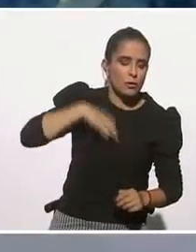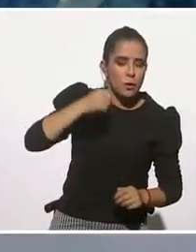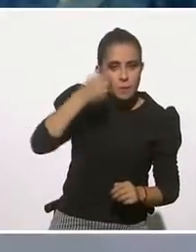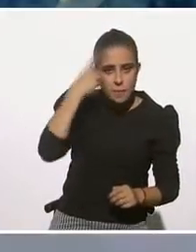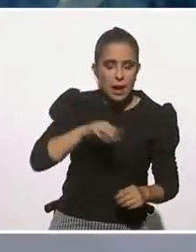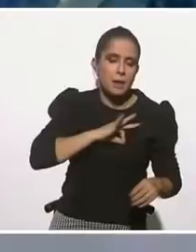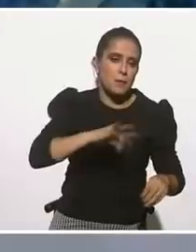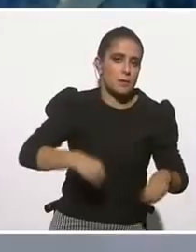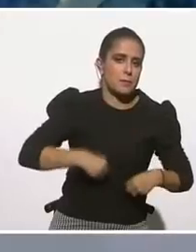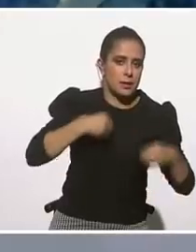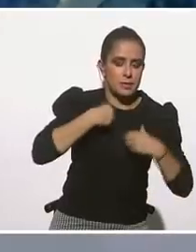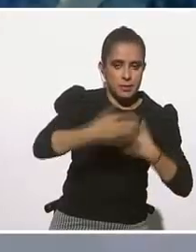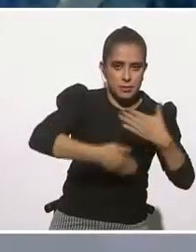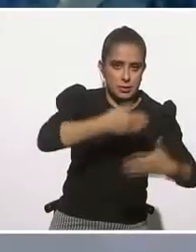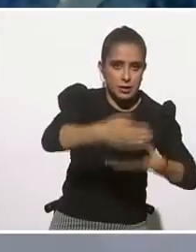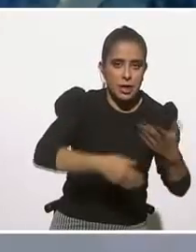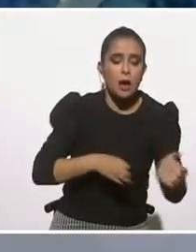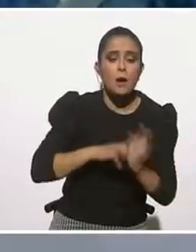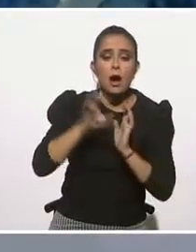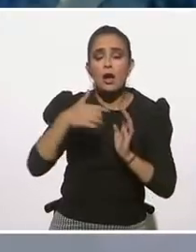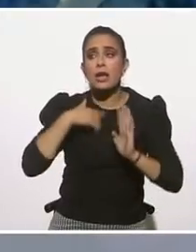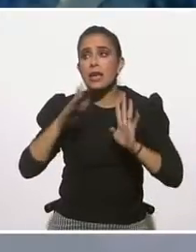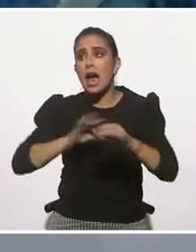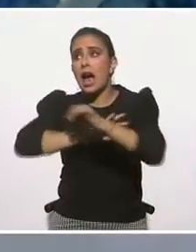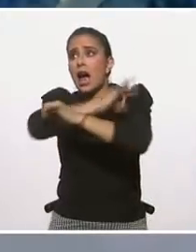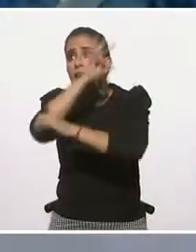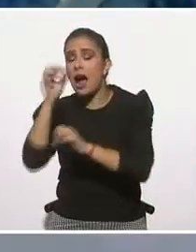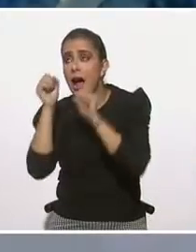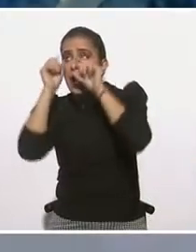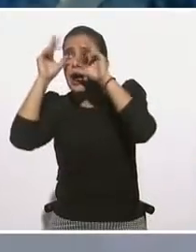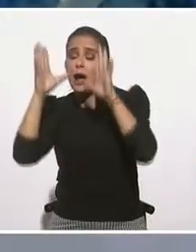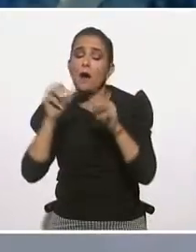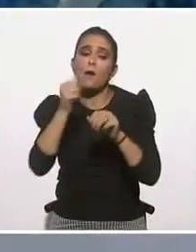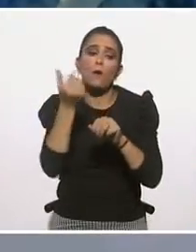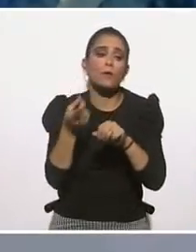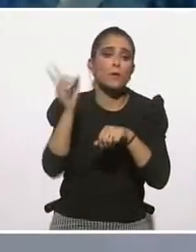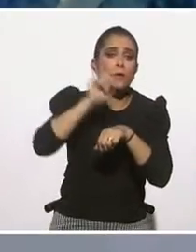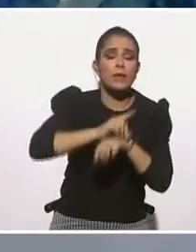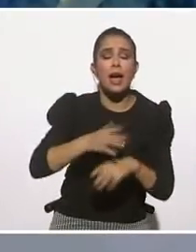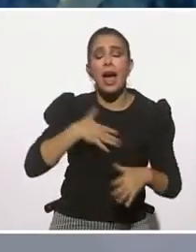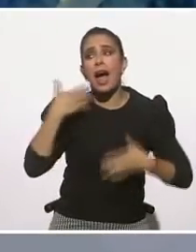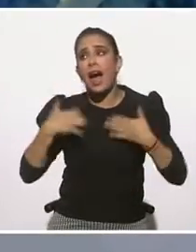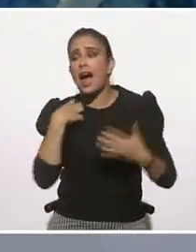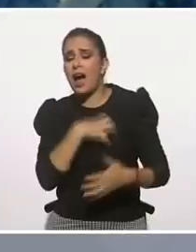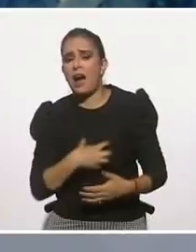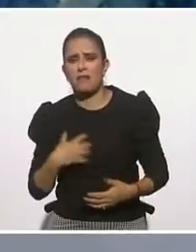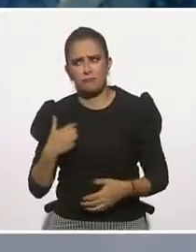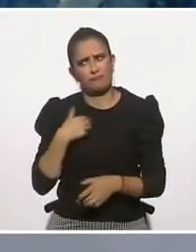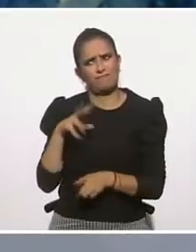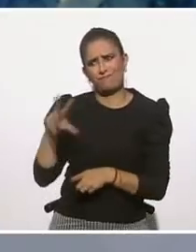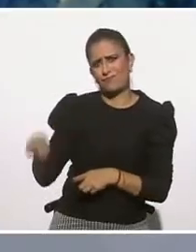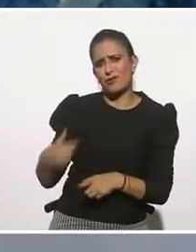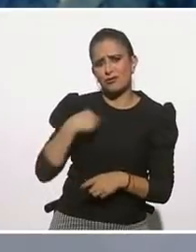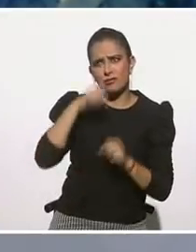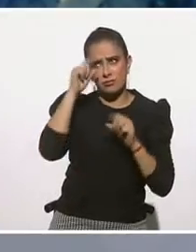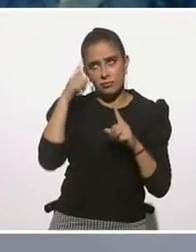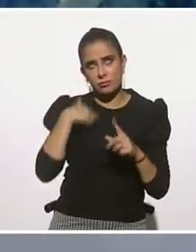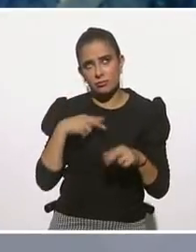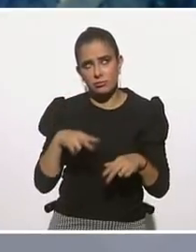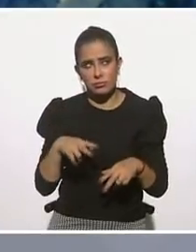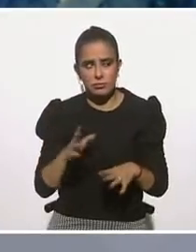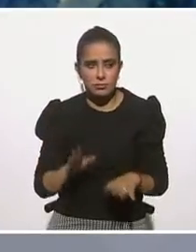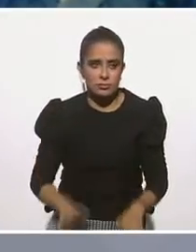mañana y diga, qué bueno, ya amanecí, a mí no... Otro día más. No, yo no... Yo amanezco más bien diciendo, ay, qué